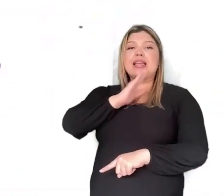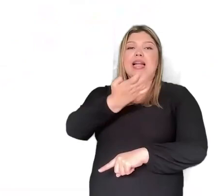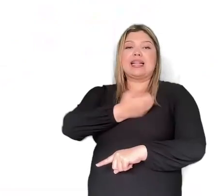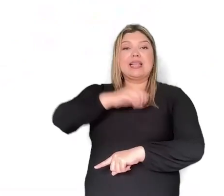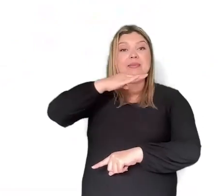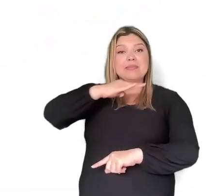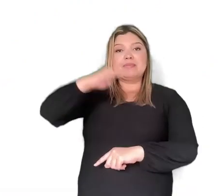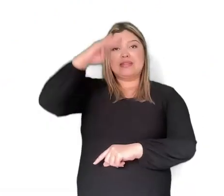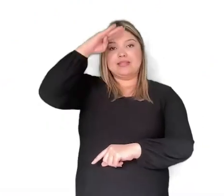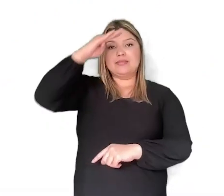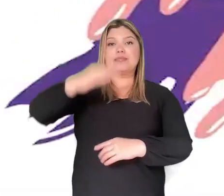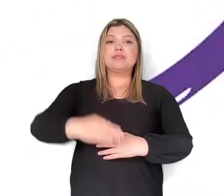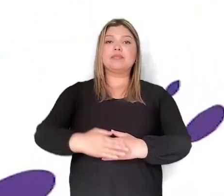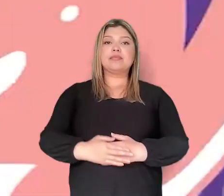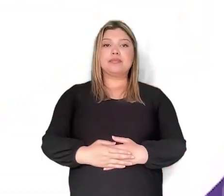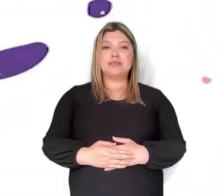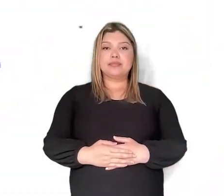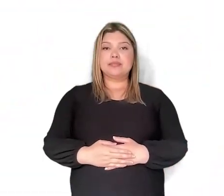Distrito de Medellín.